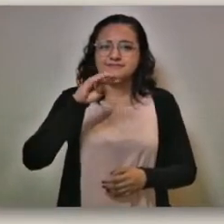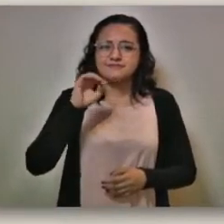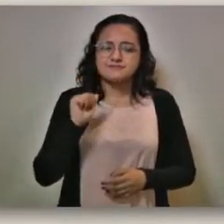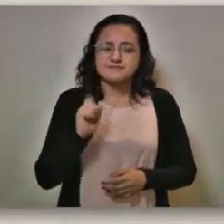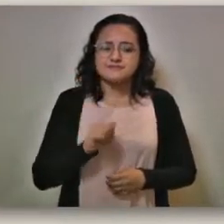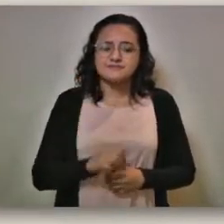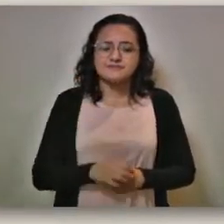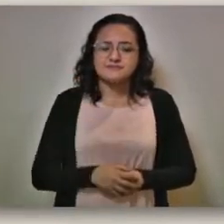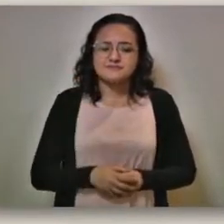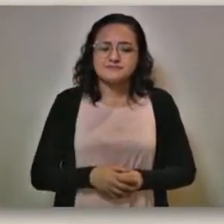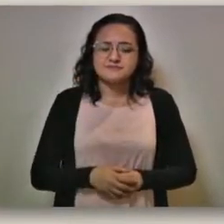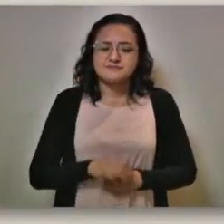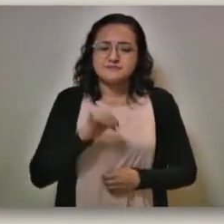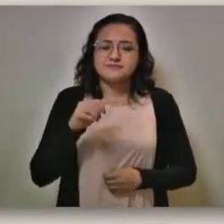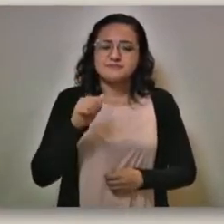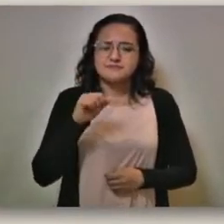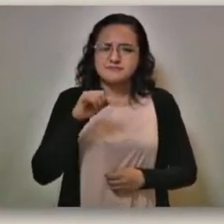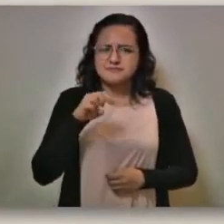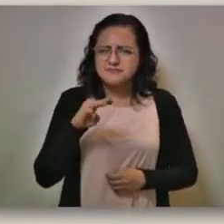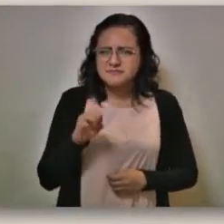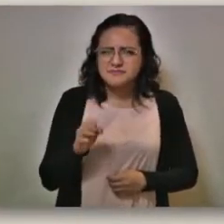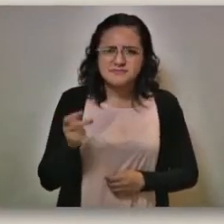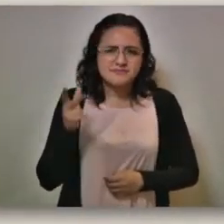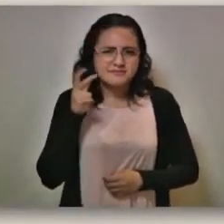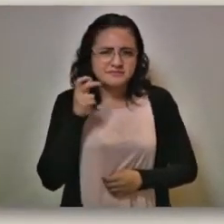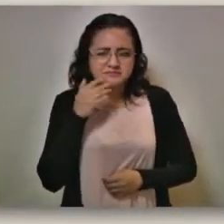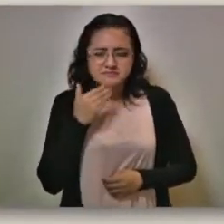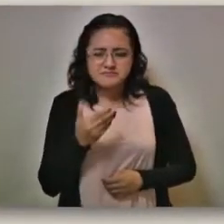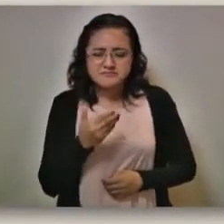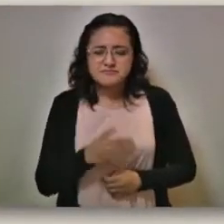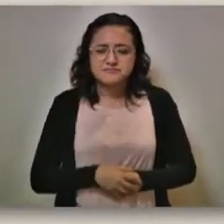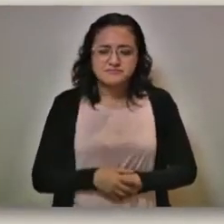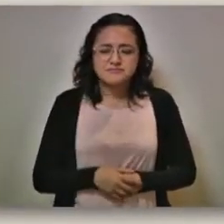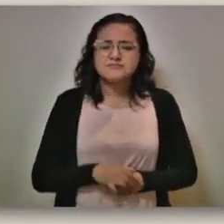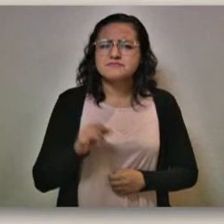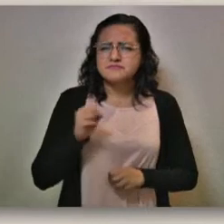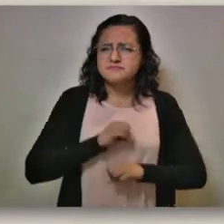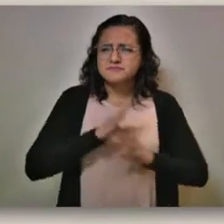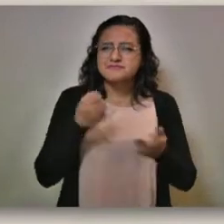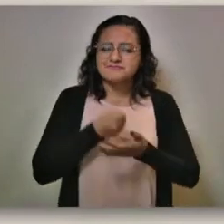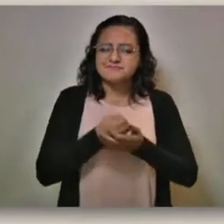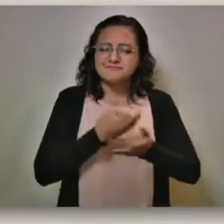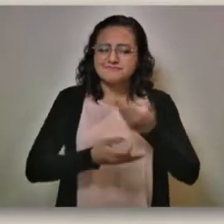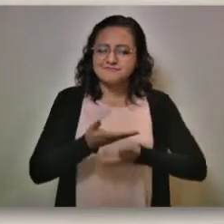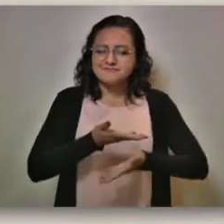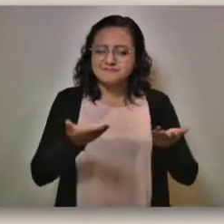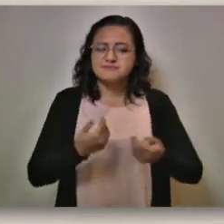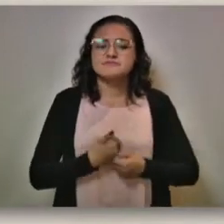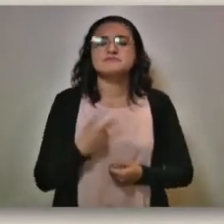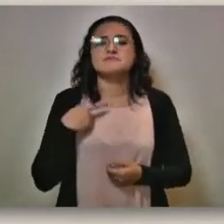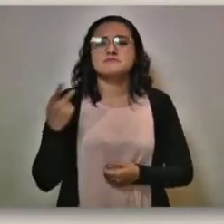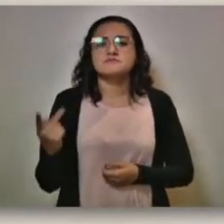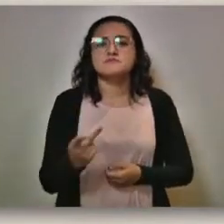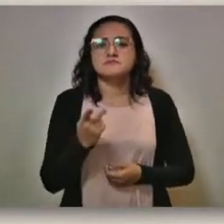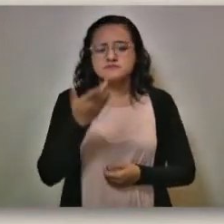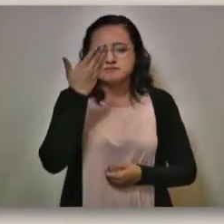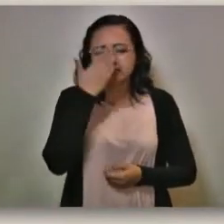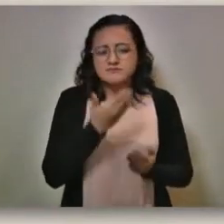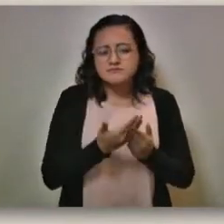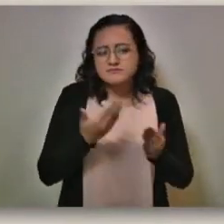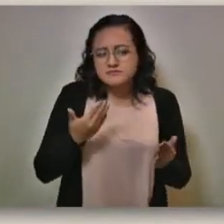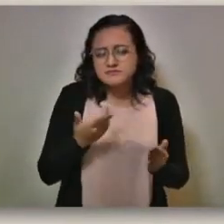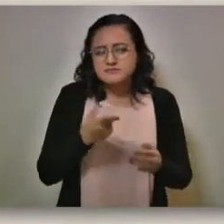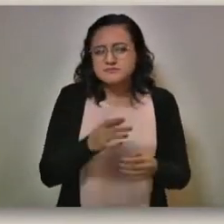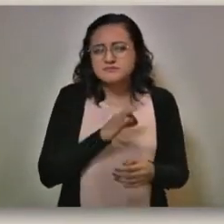Bueno, bueno, ¿te escuchas? Sí, Jaime, adelante. ¿Qué tal, gobernador? Saludos a toda la mesa. Preguntarle, gobernador, yo sé que ya había